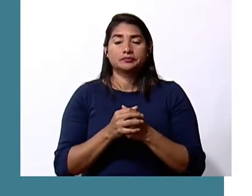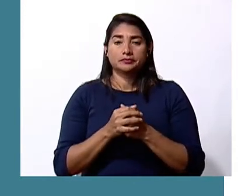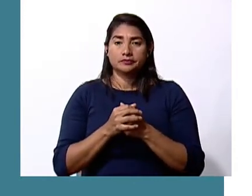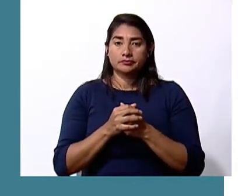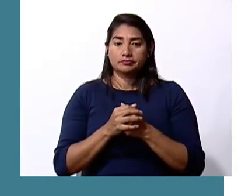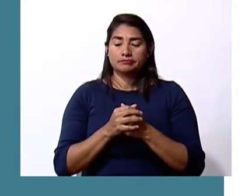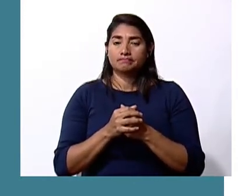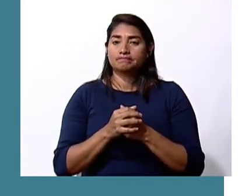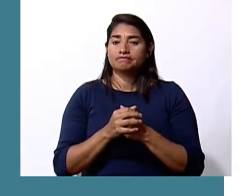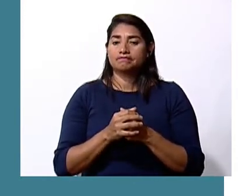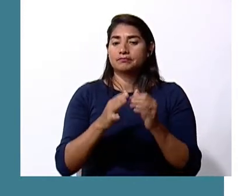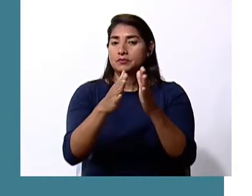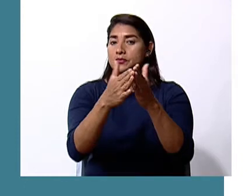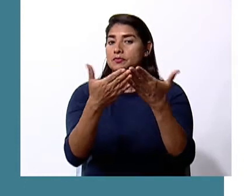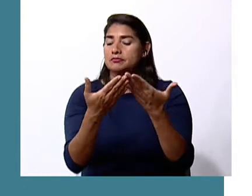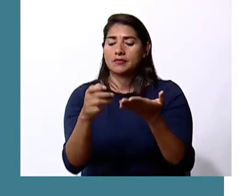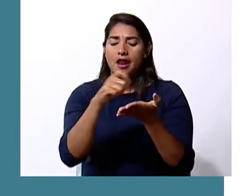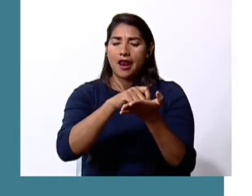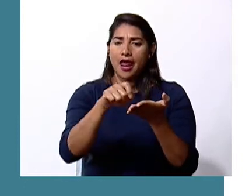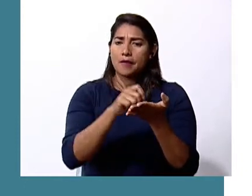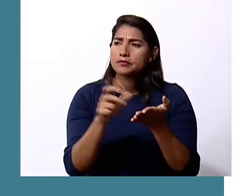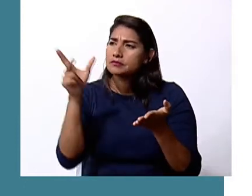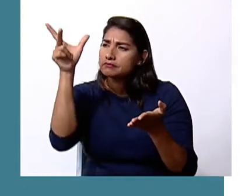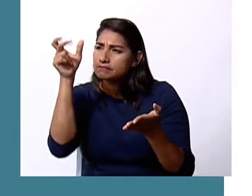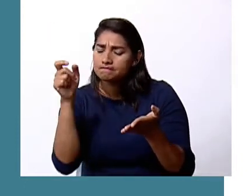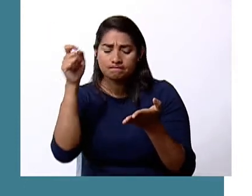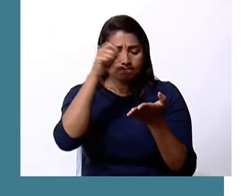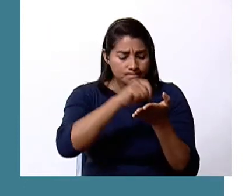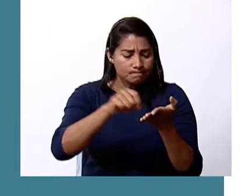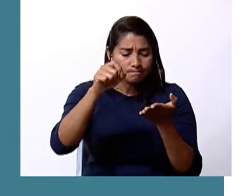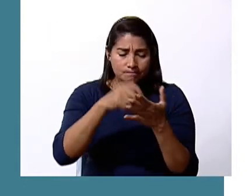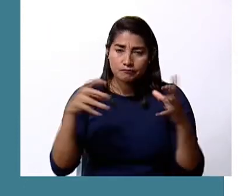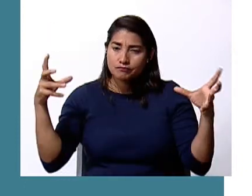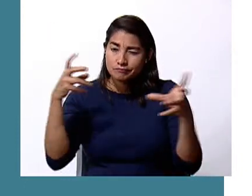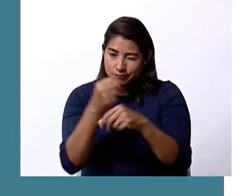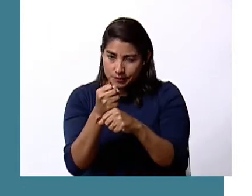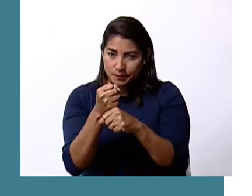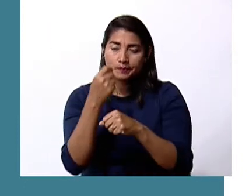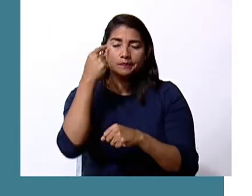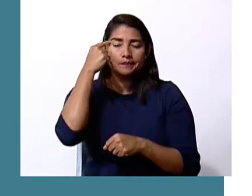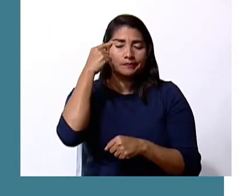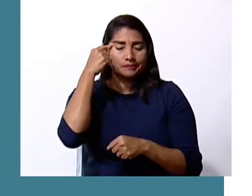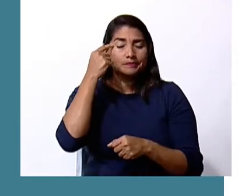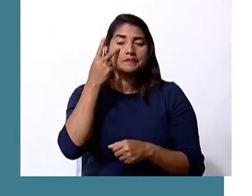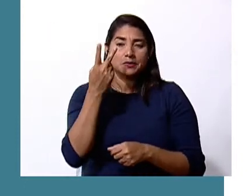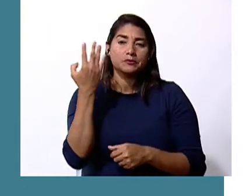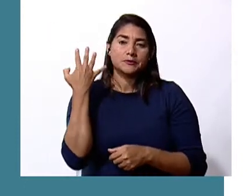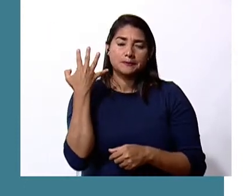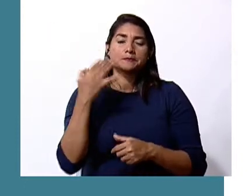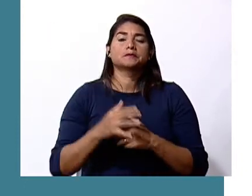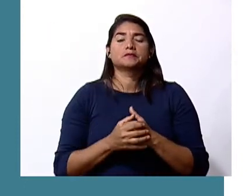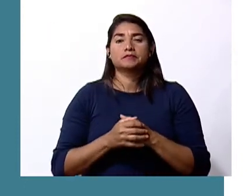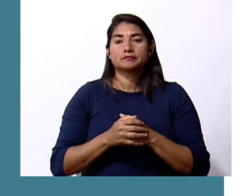Lápiz y cuaderno para que puedas escribir los conceptos vistos.